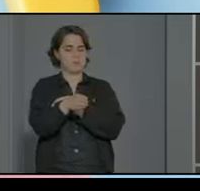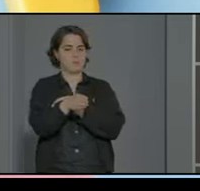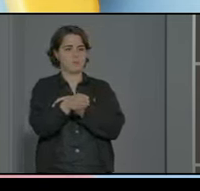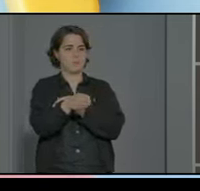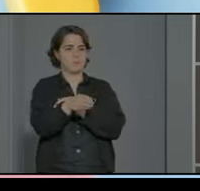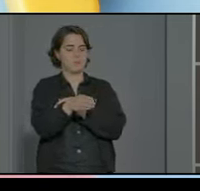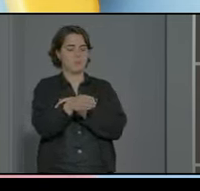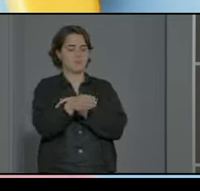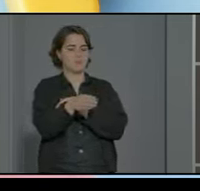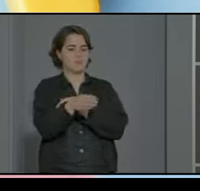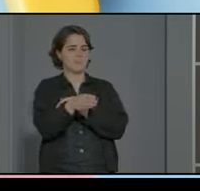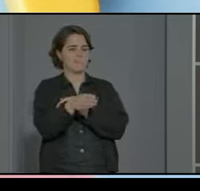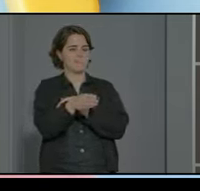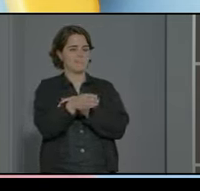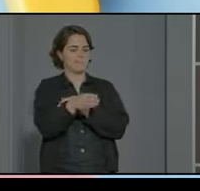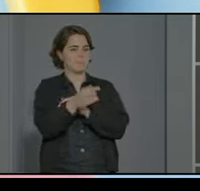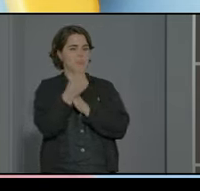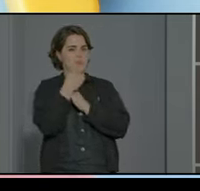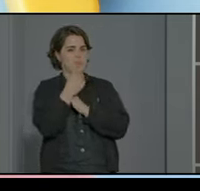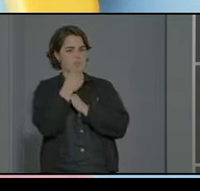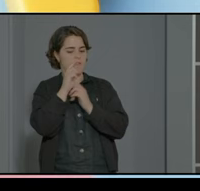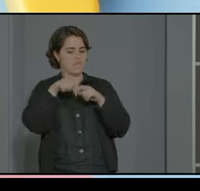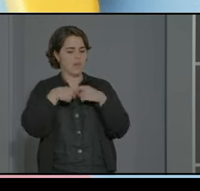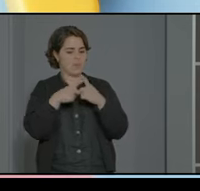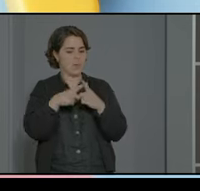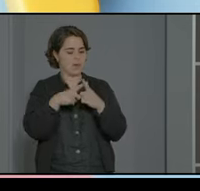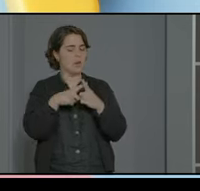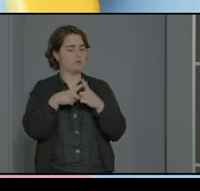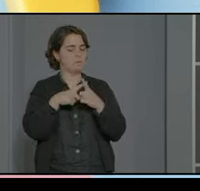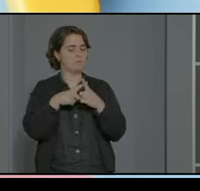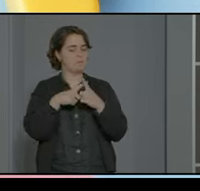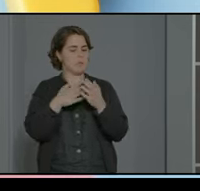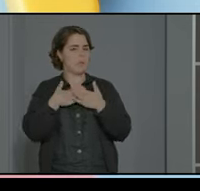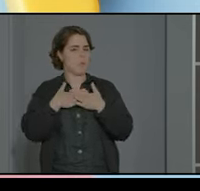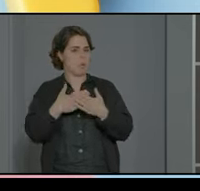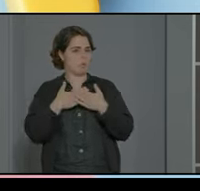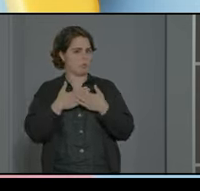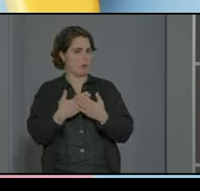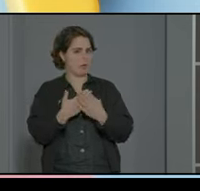se les pone se les dice mira hay estas familias que están voluntariamente